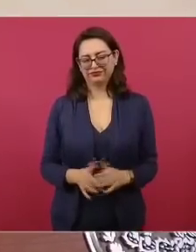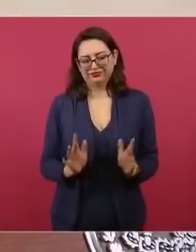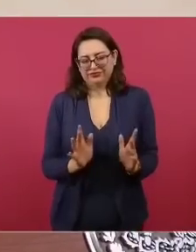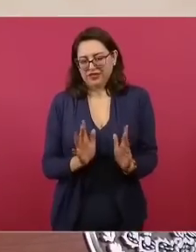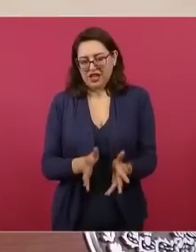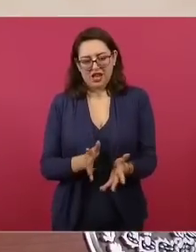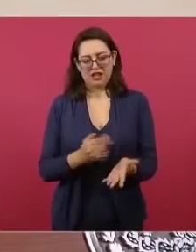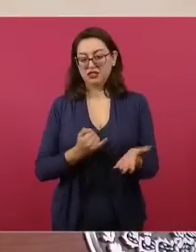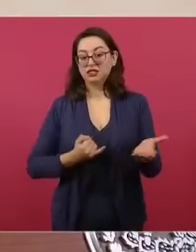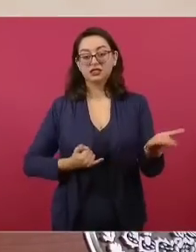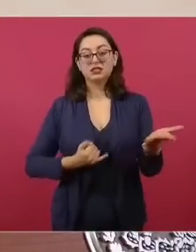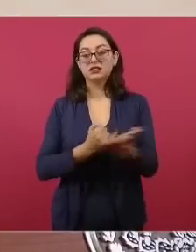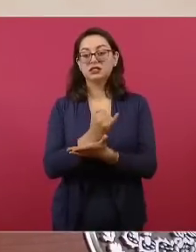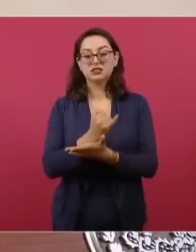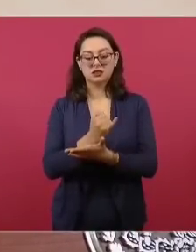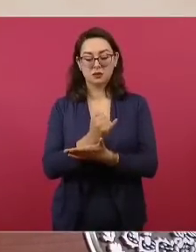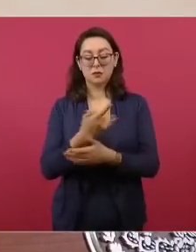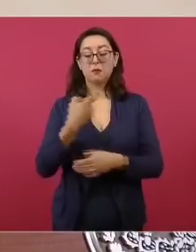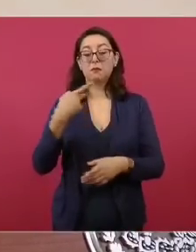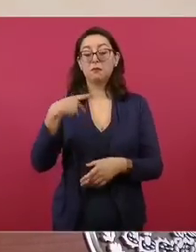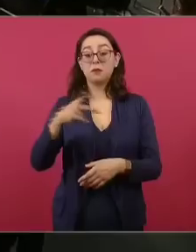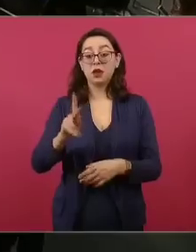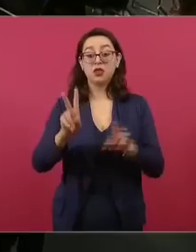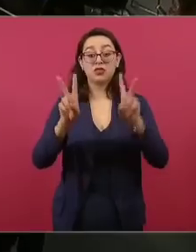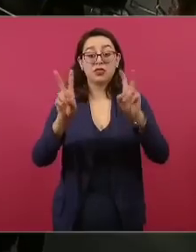creo que hasta septiembre.